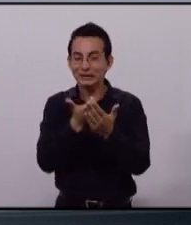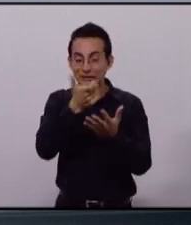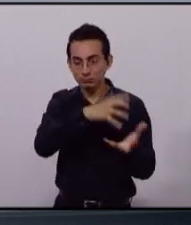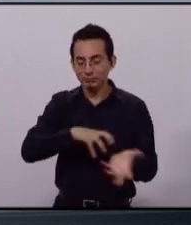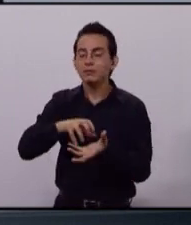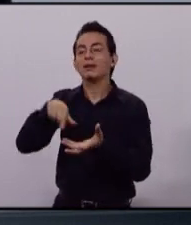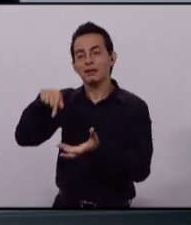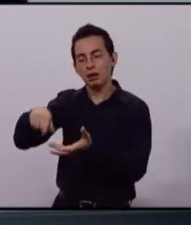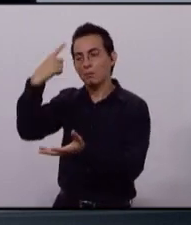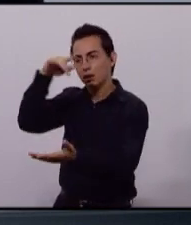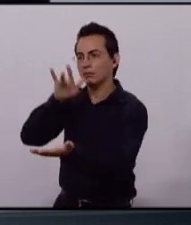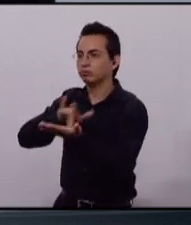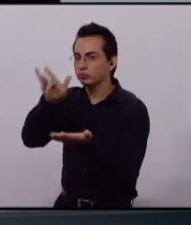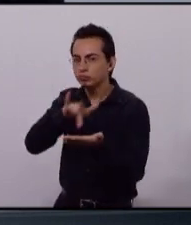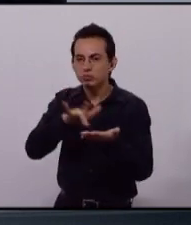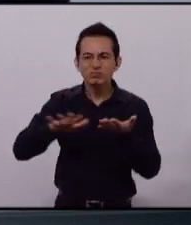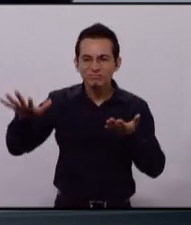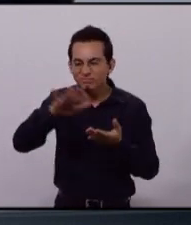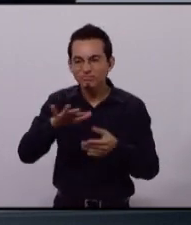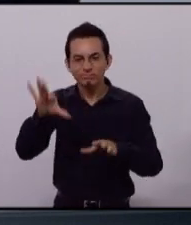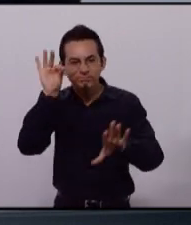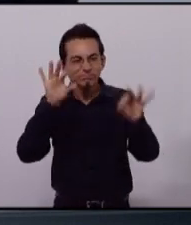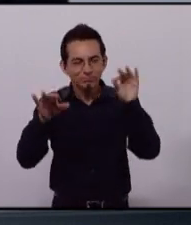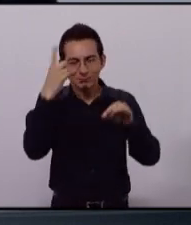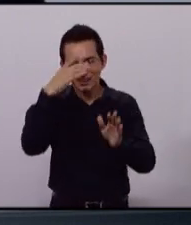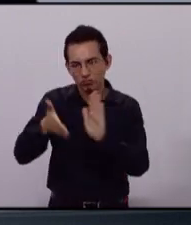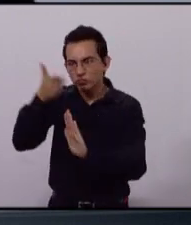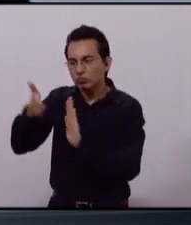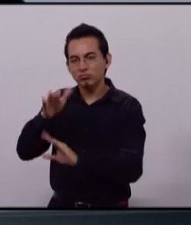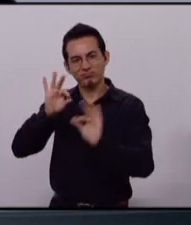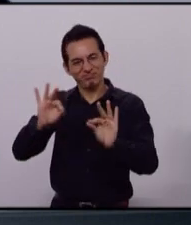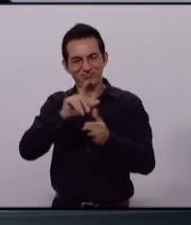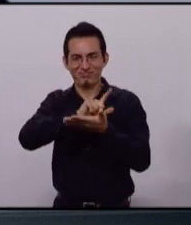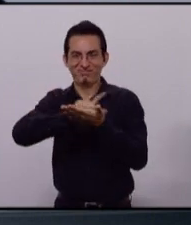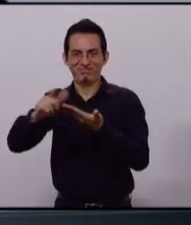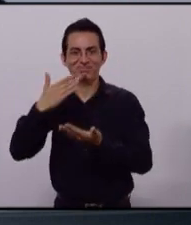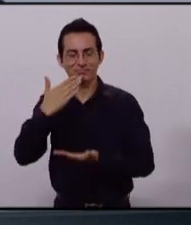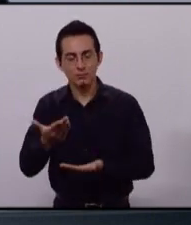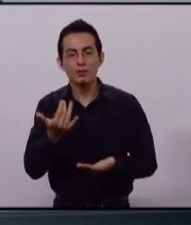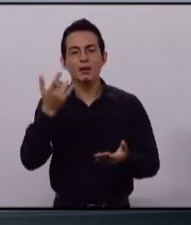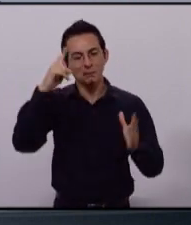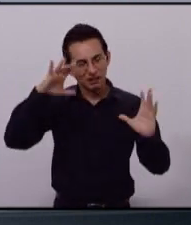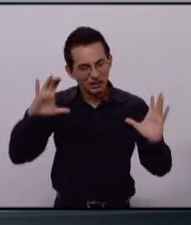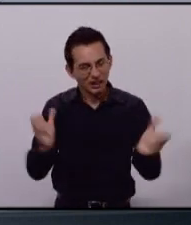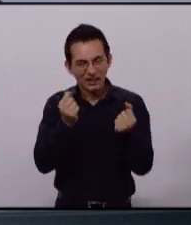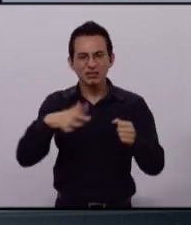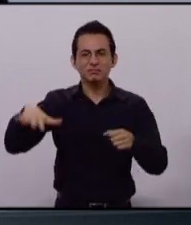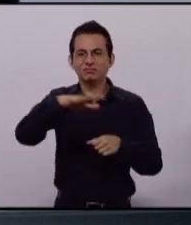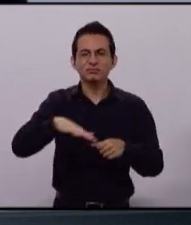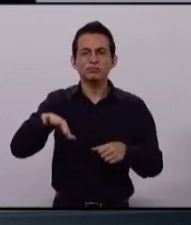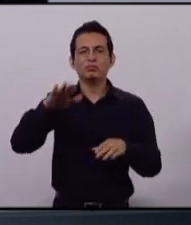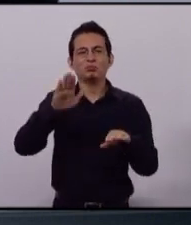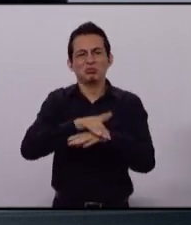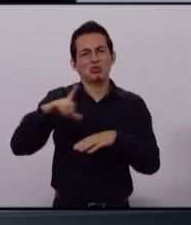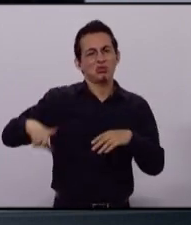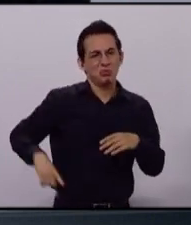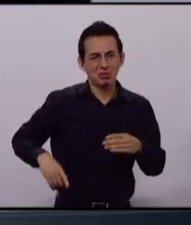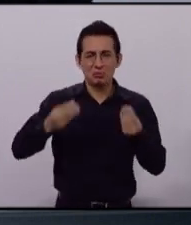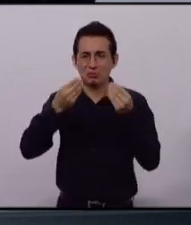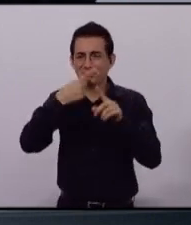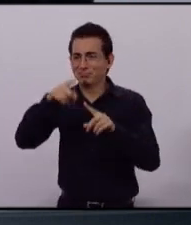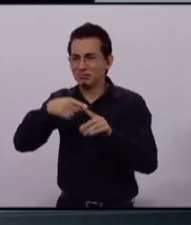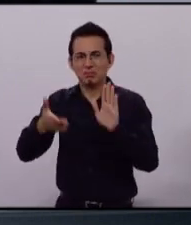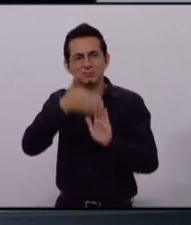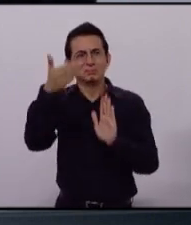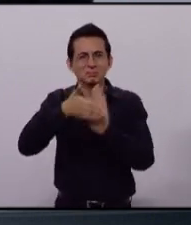50 colonias a través de la construcción de espacios públicos. Combate a la pobreza, rescate de las colonias abandonadas por los gobiernos y mucha obra